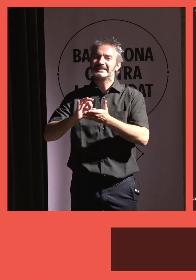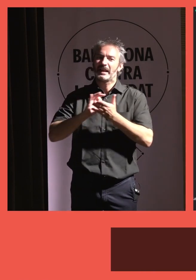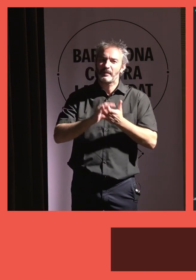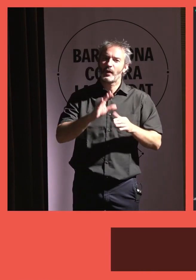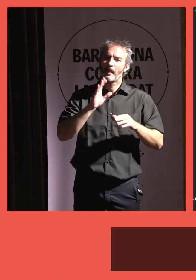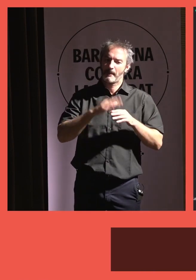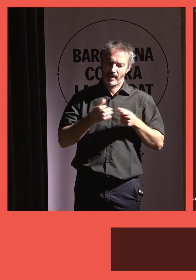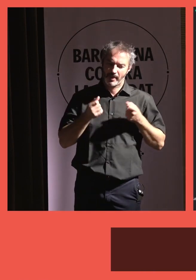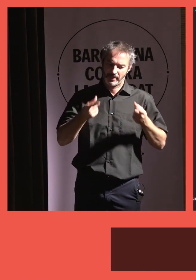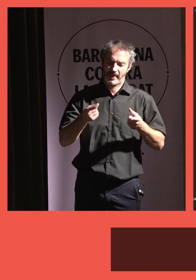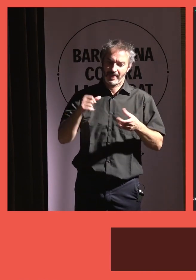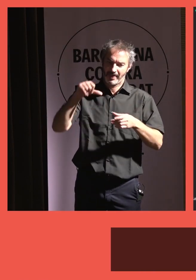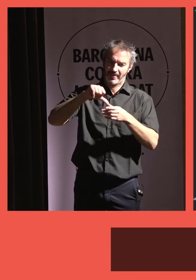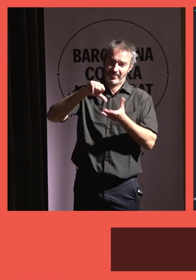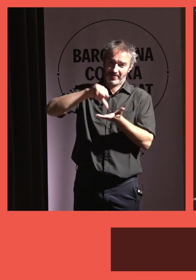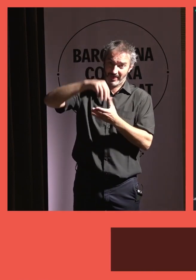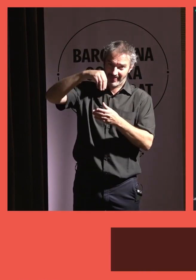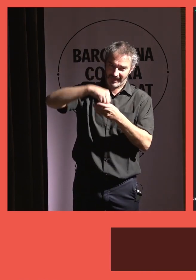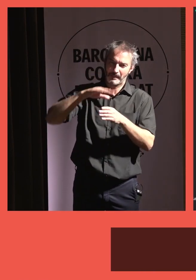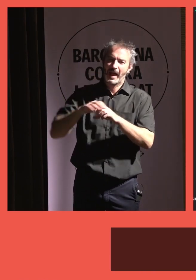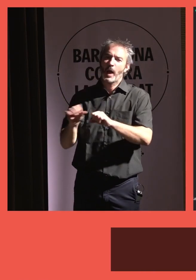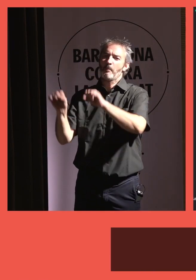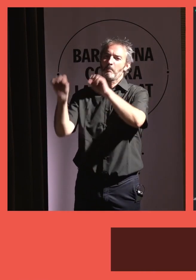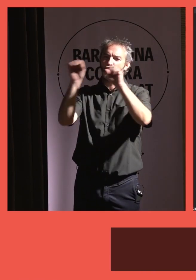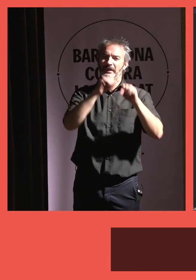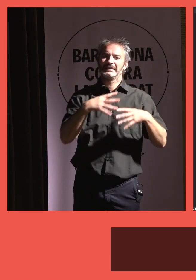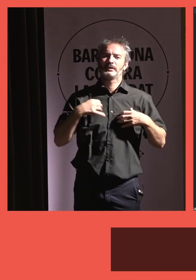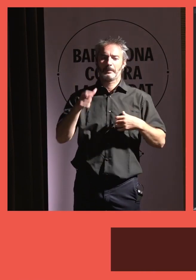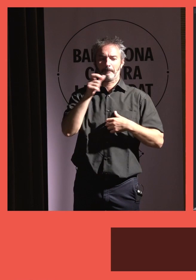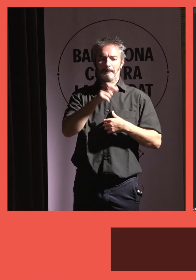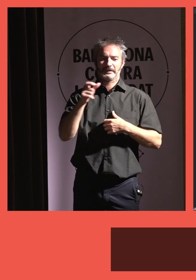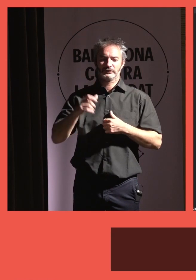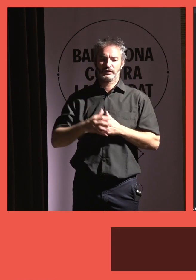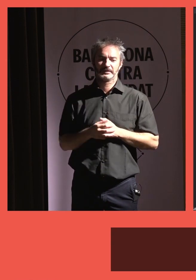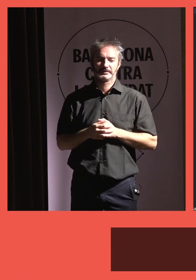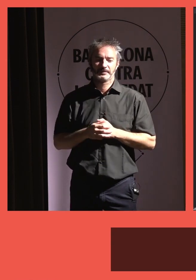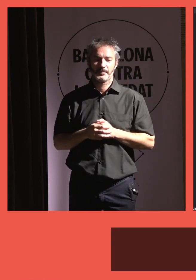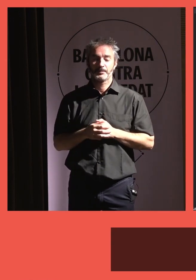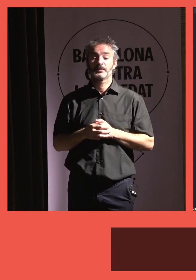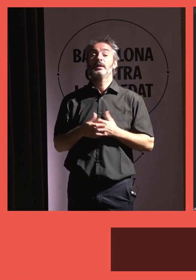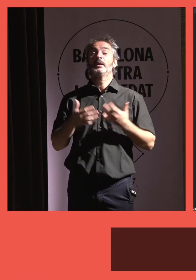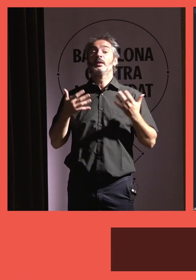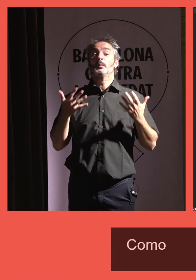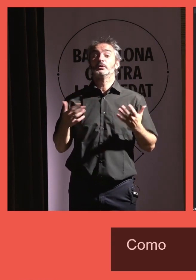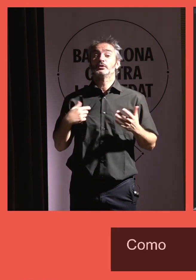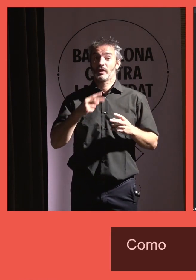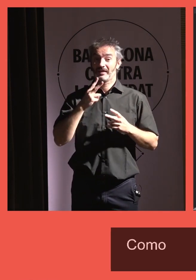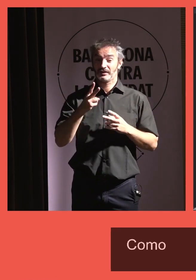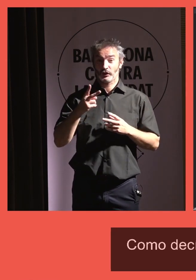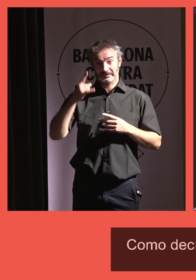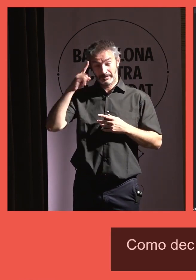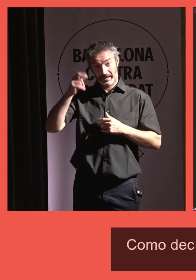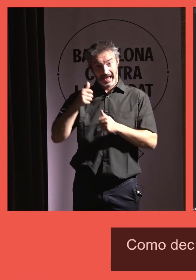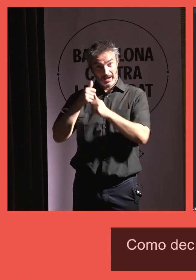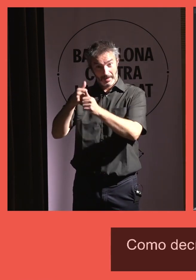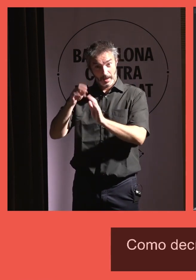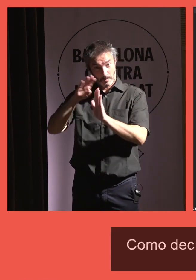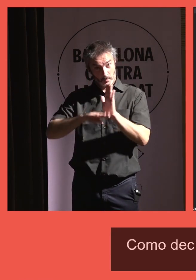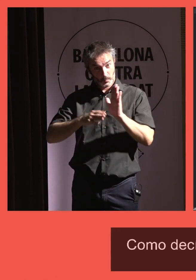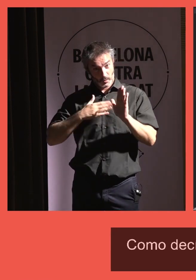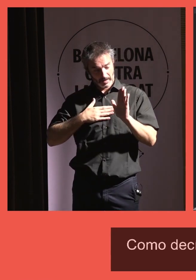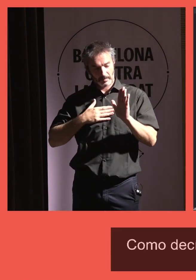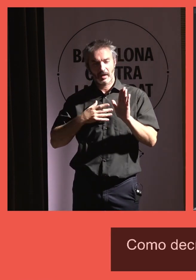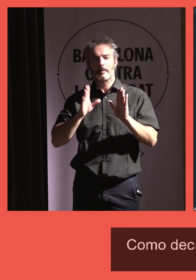reunir las ciudades para que realmente protejan la salud de las personas, ¿verdad? Bien, pues como decía, nuestro programa Salamanca Compaña es un